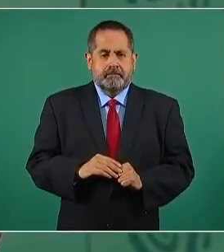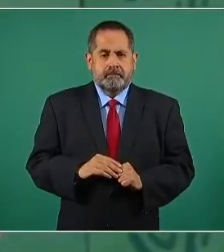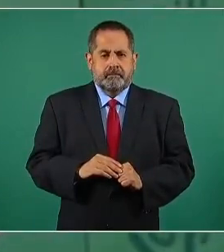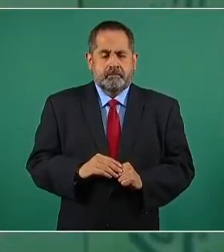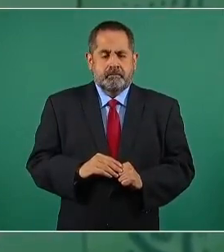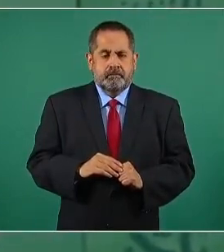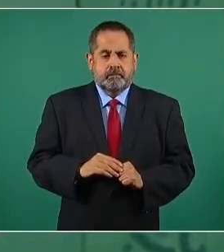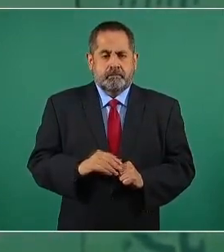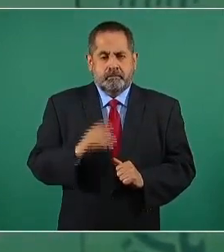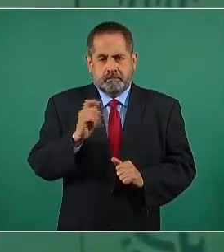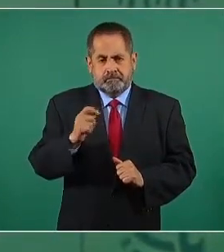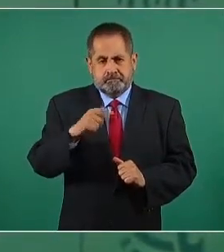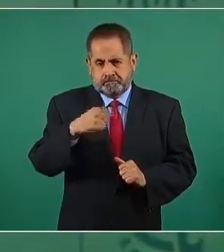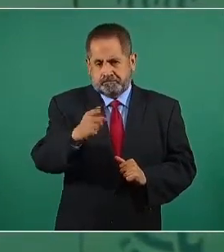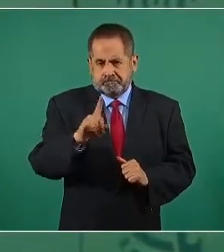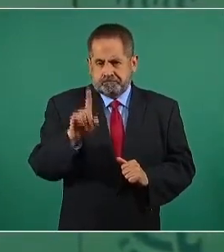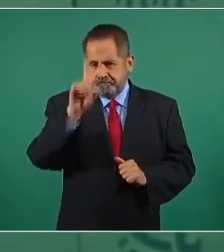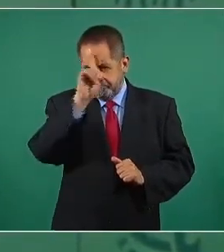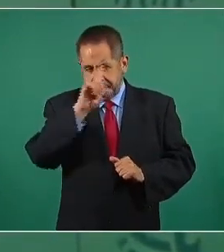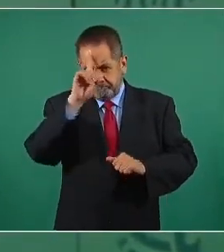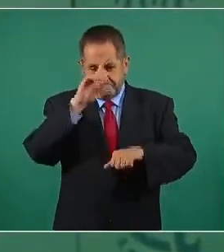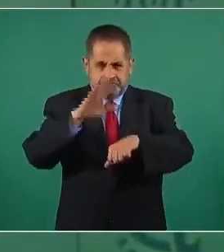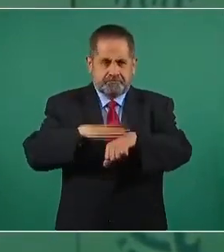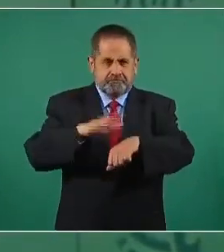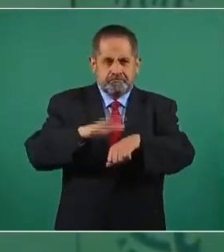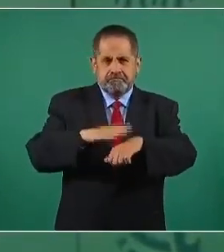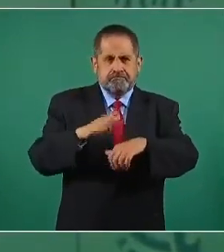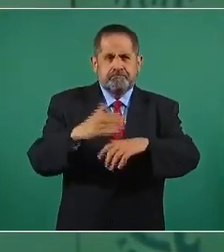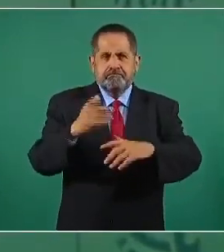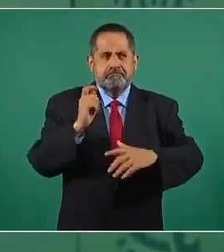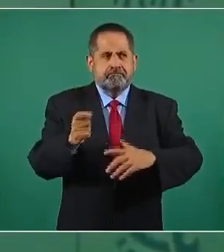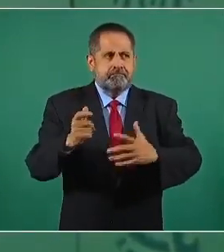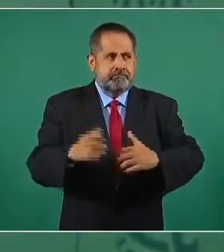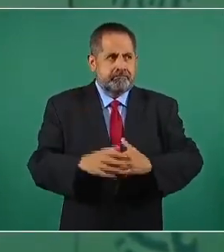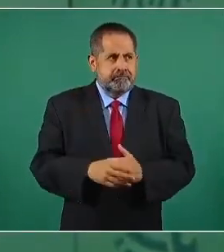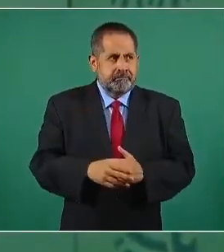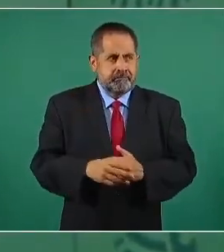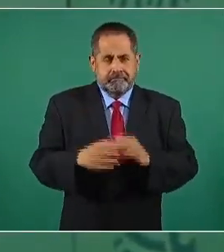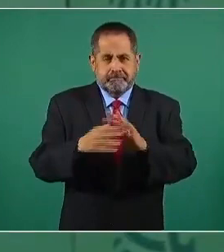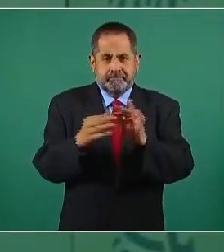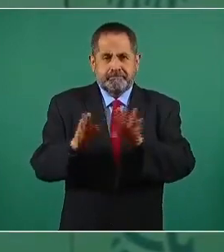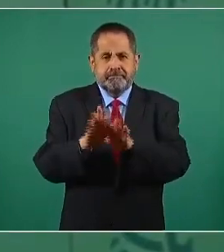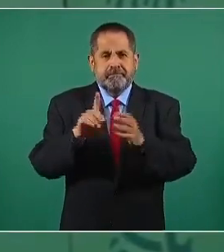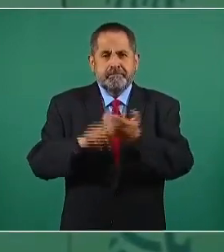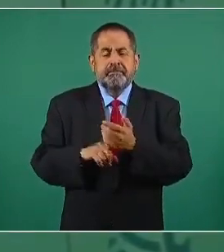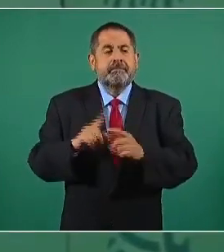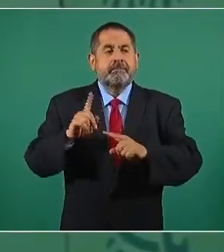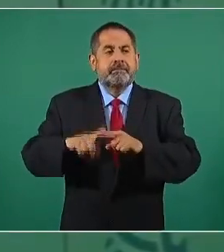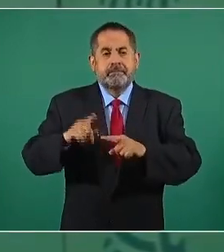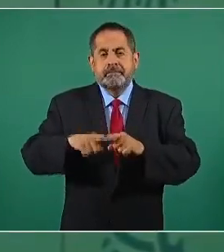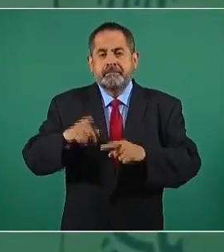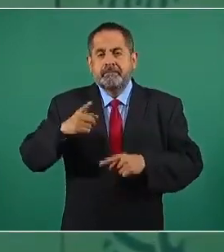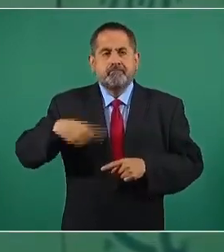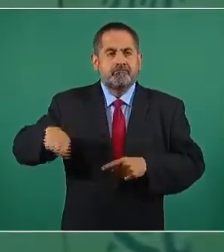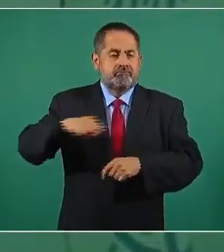la recomendación principal es que nos vacunemos,